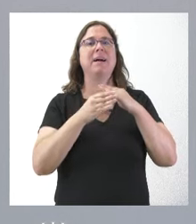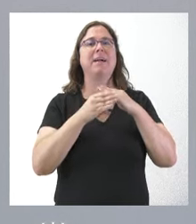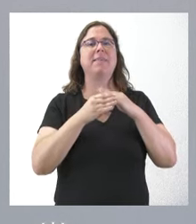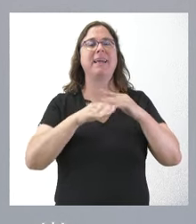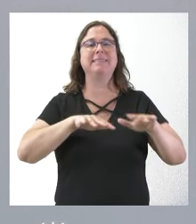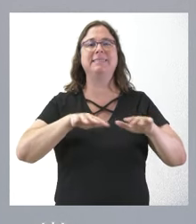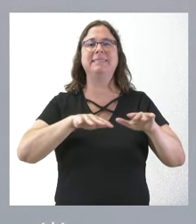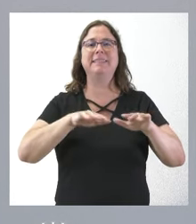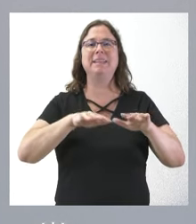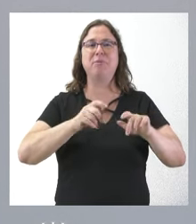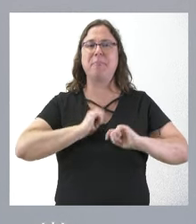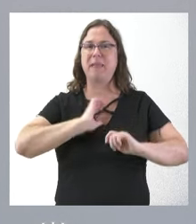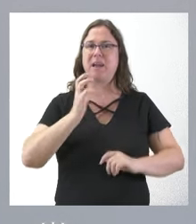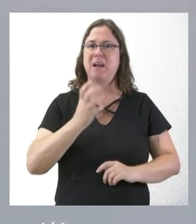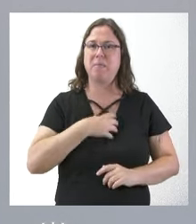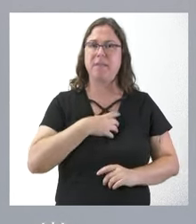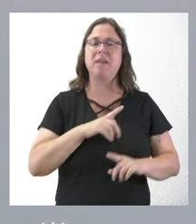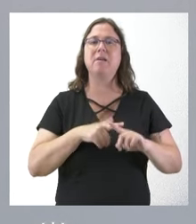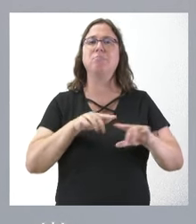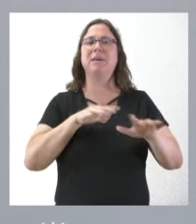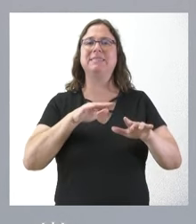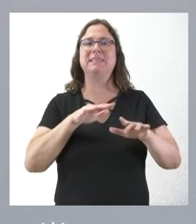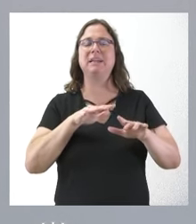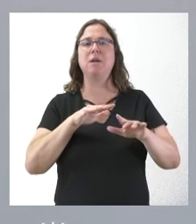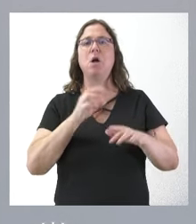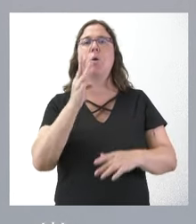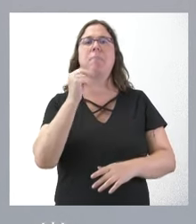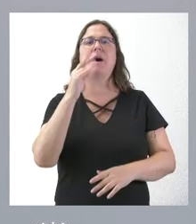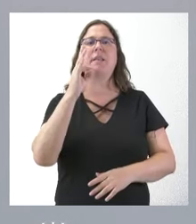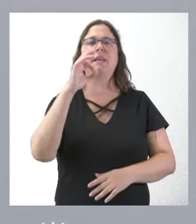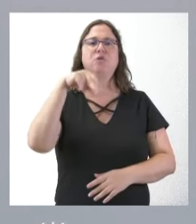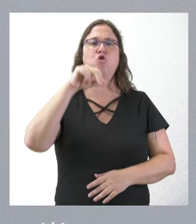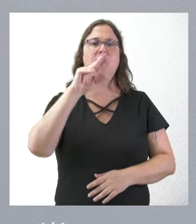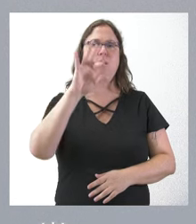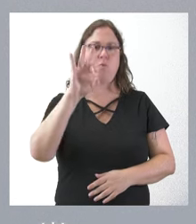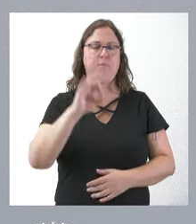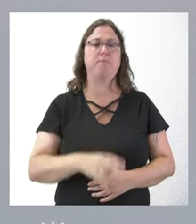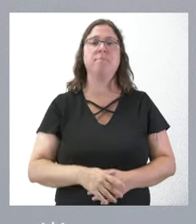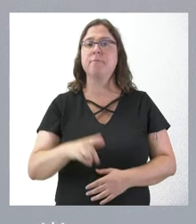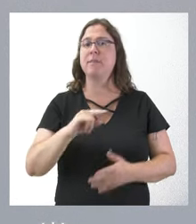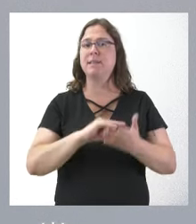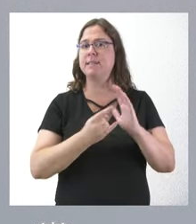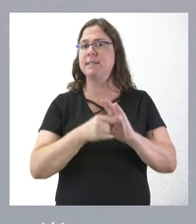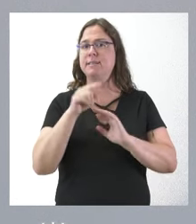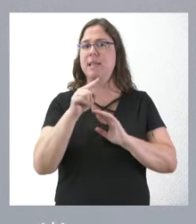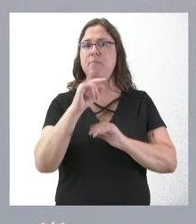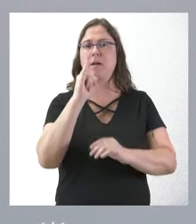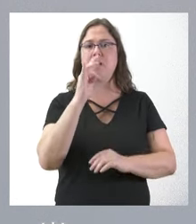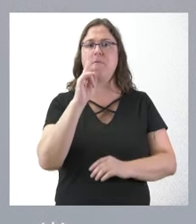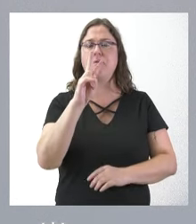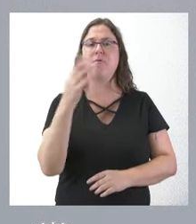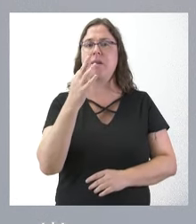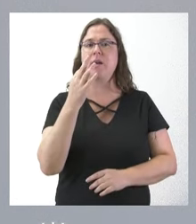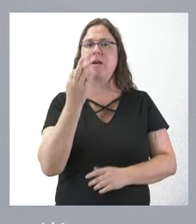esencial incapacitante y el temblor parkinsoniano. La novedad de este sistema IFU es que no es